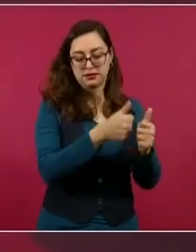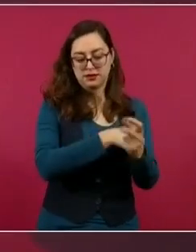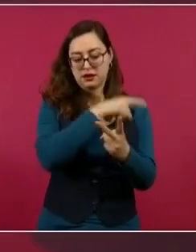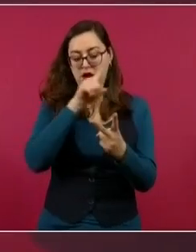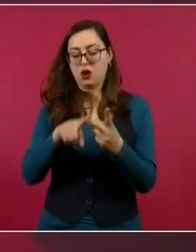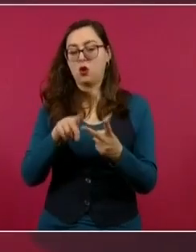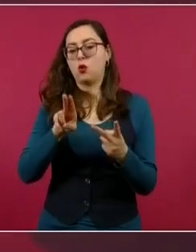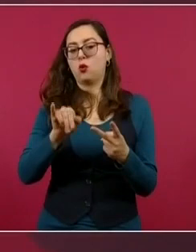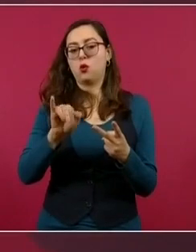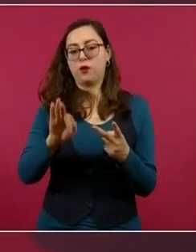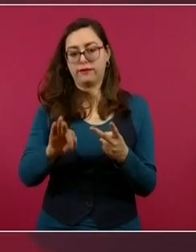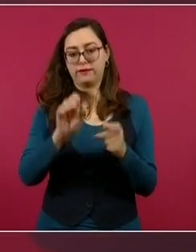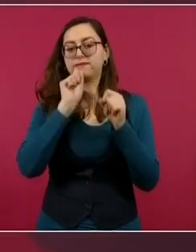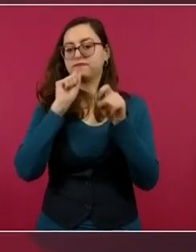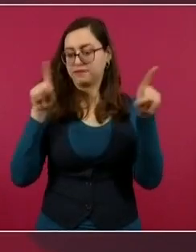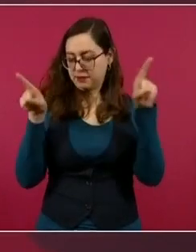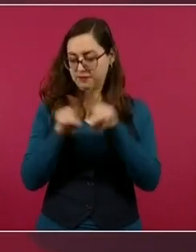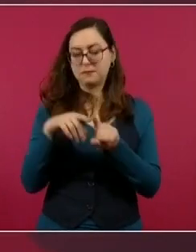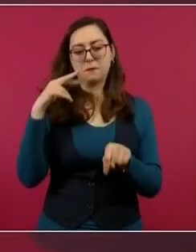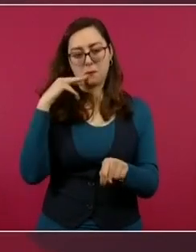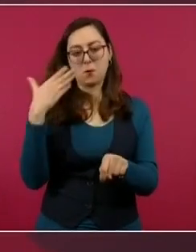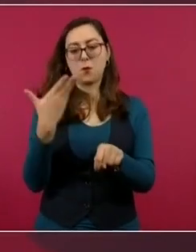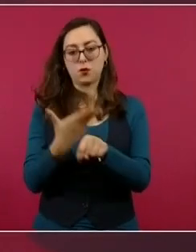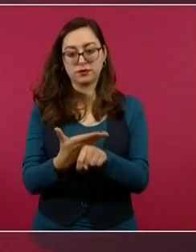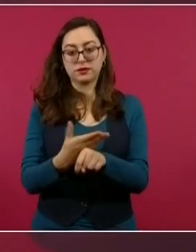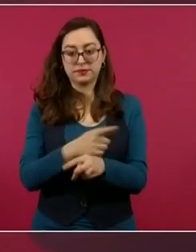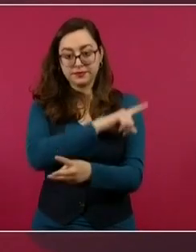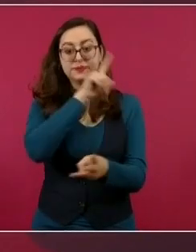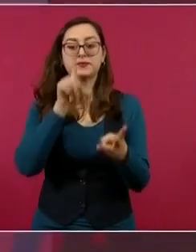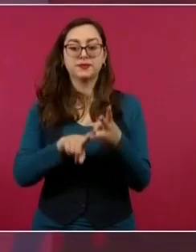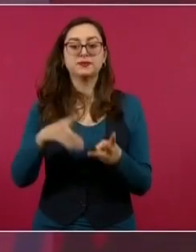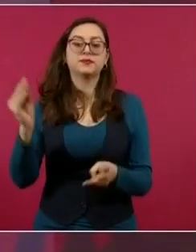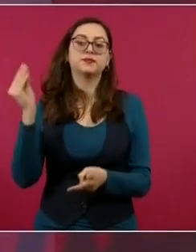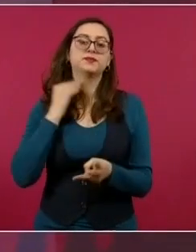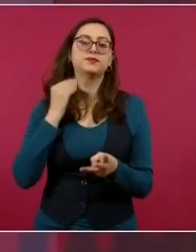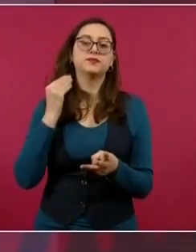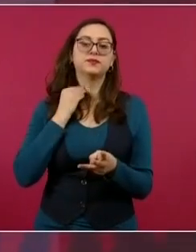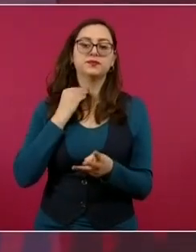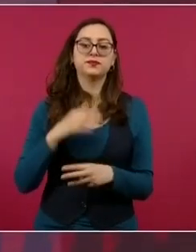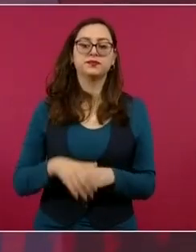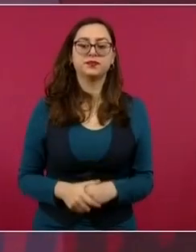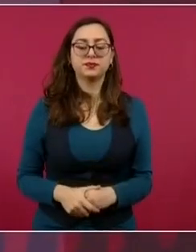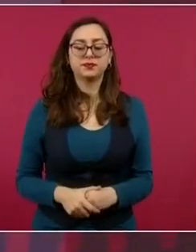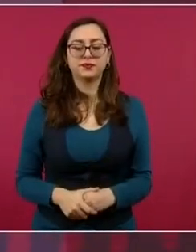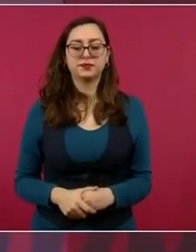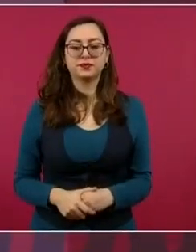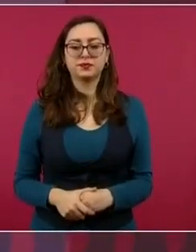Financiera y un despacho de abogados,